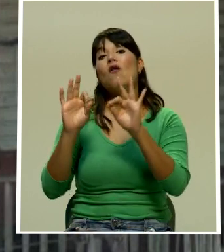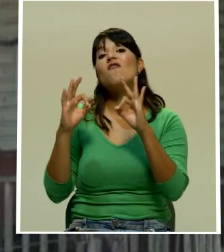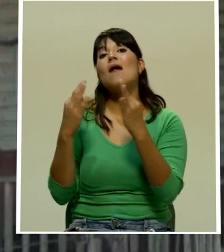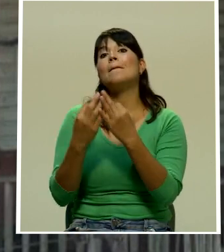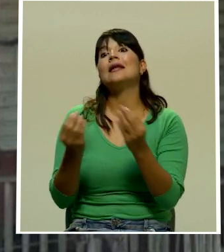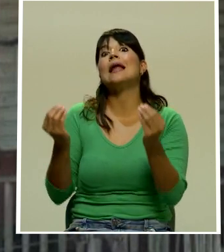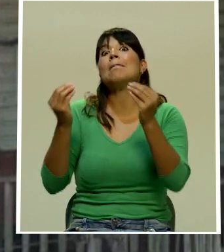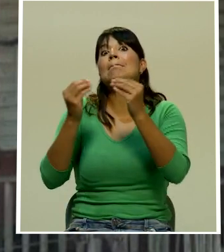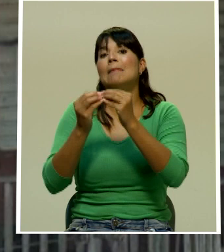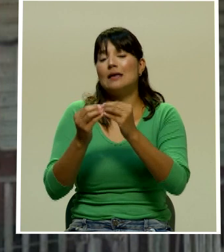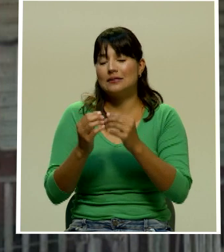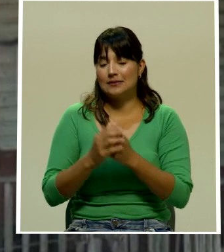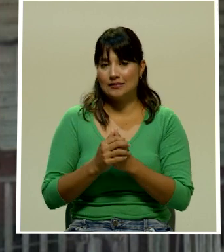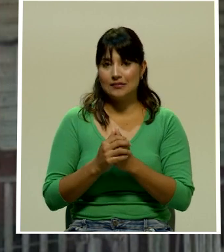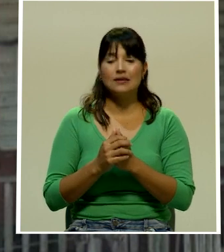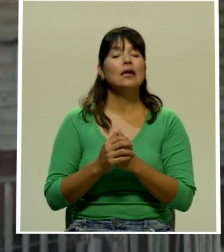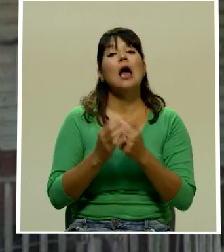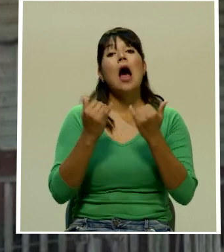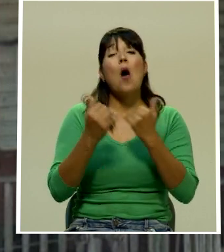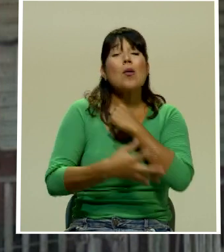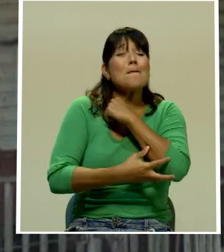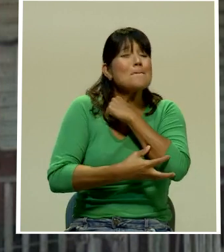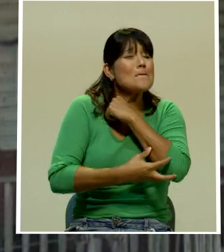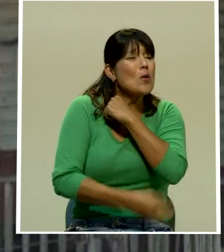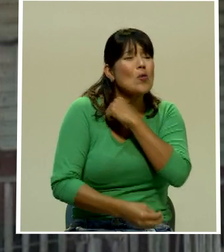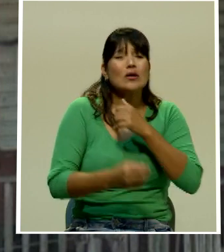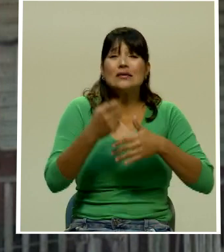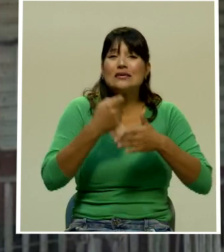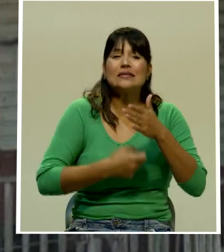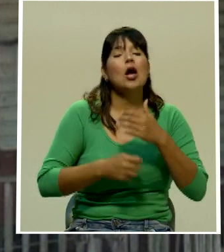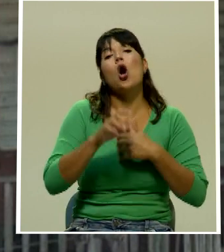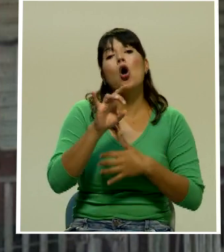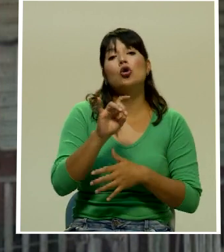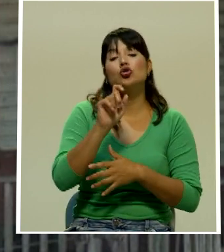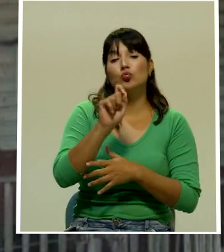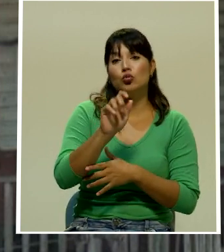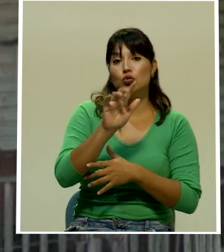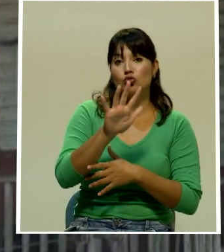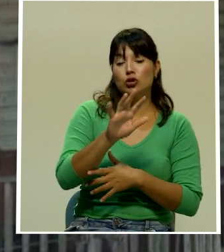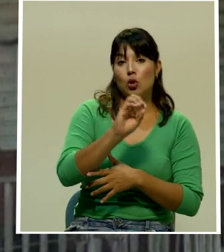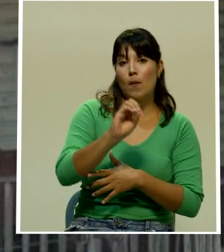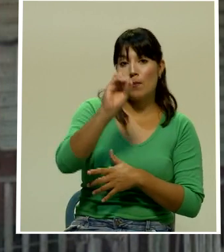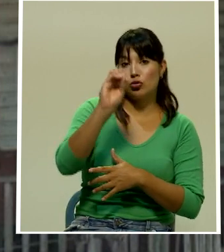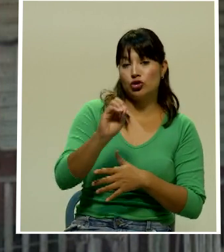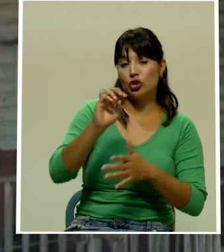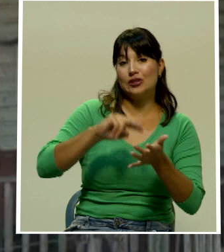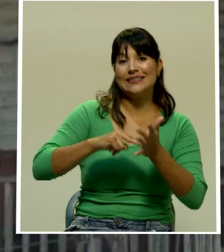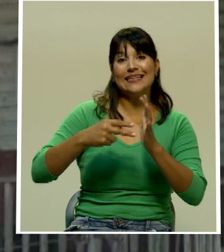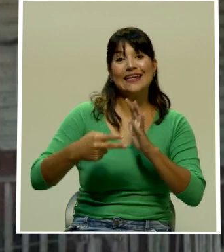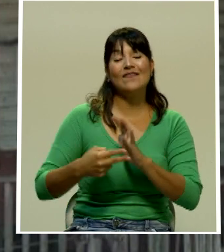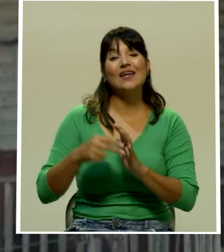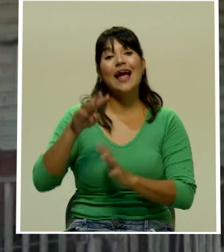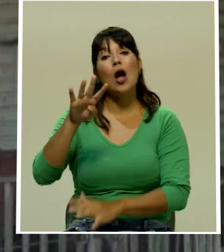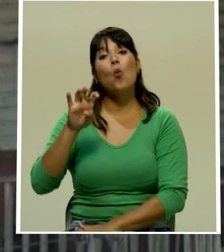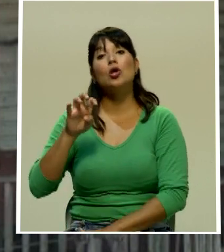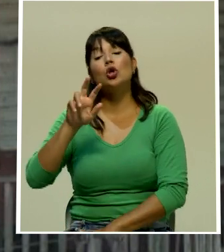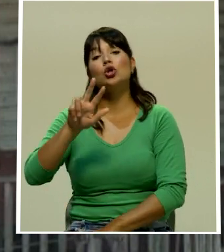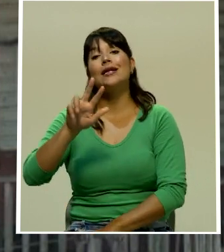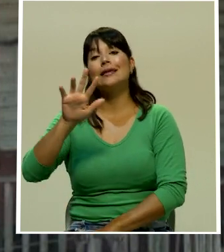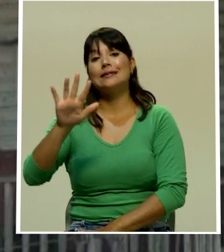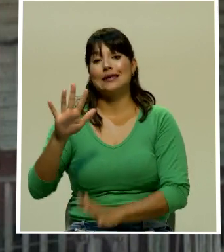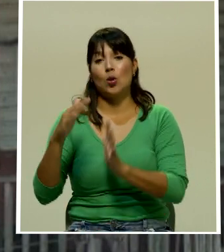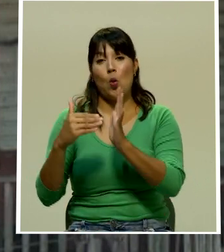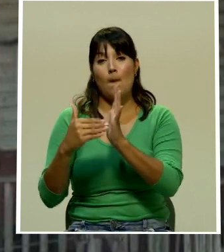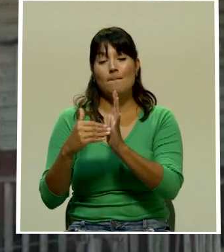lo vemos por personas, la pobreza extrema llega a 8,5%, es decir, 435